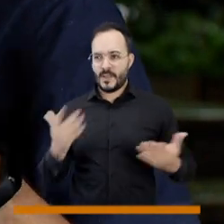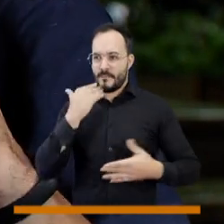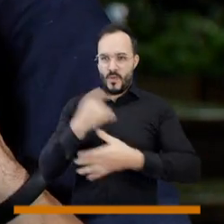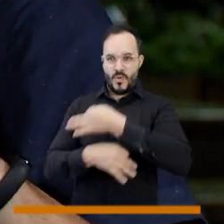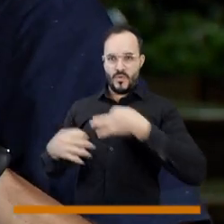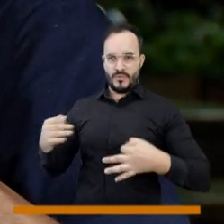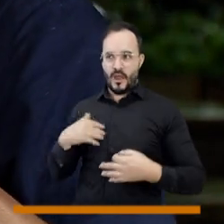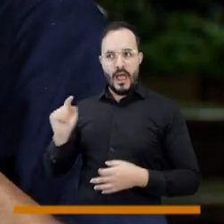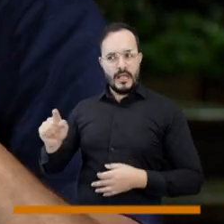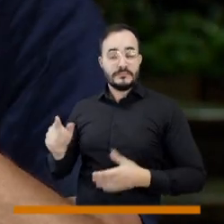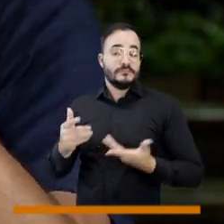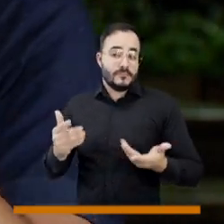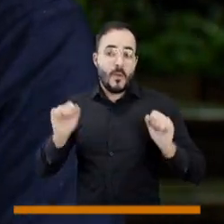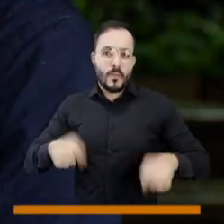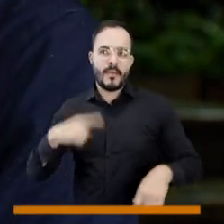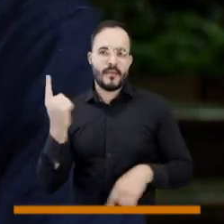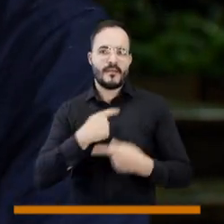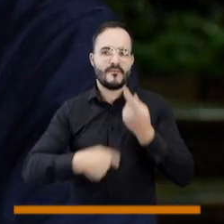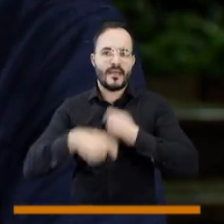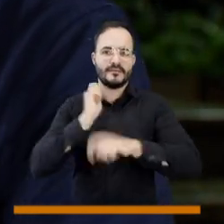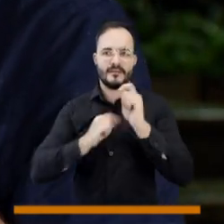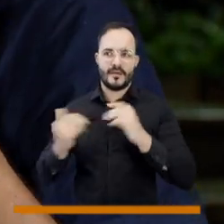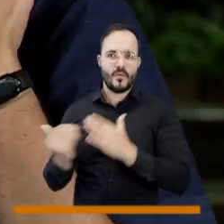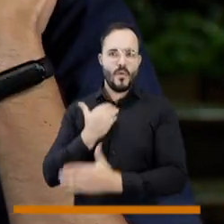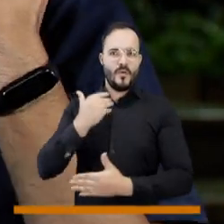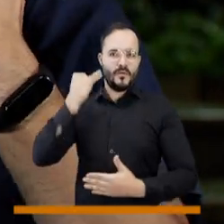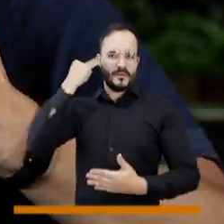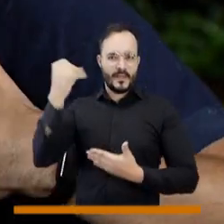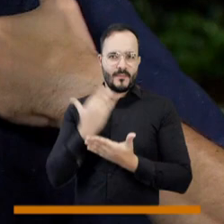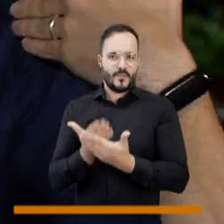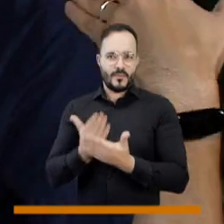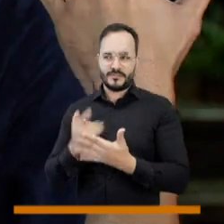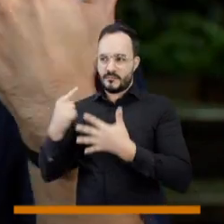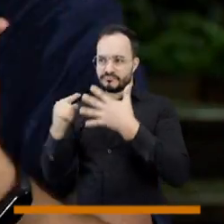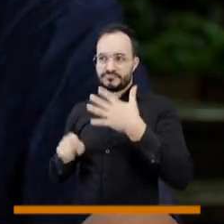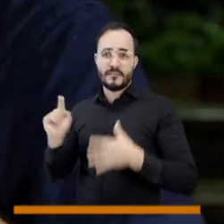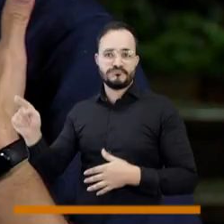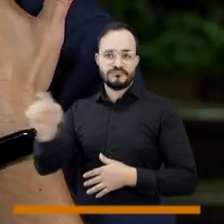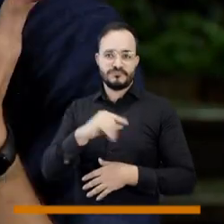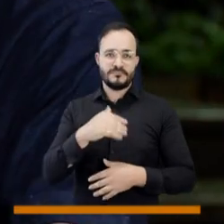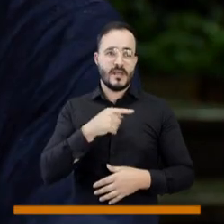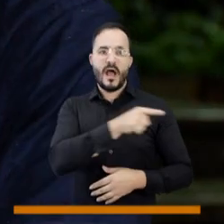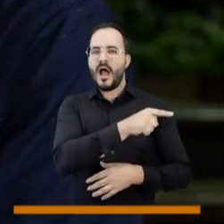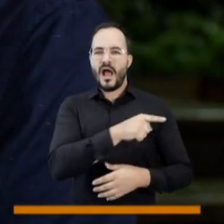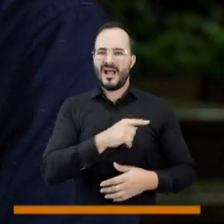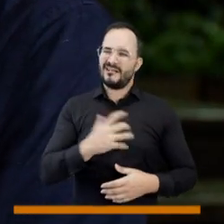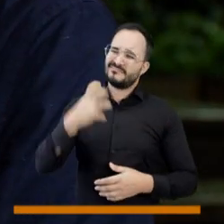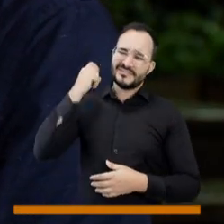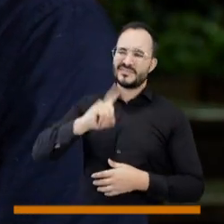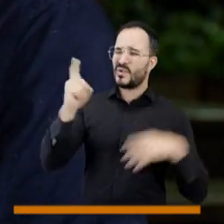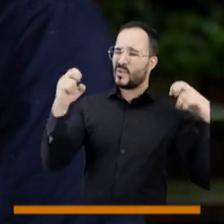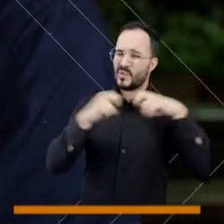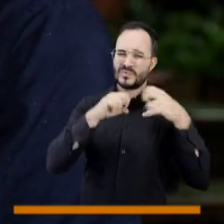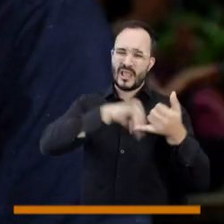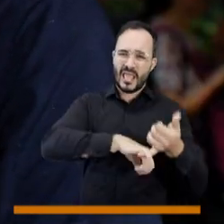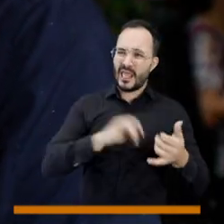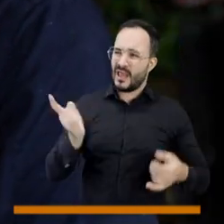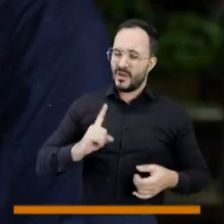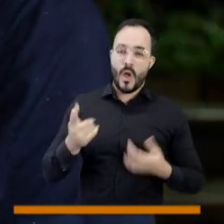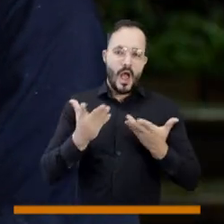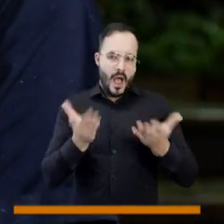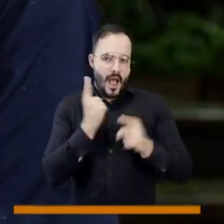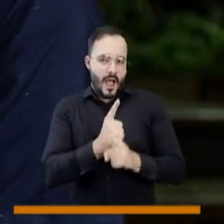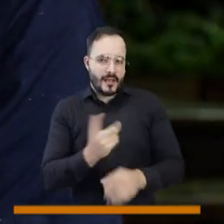nuevos a los que les podemos llegar con negocios nuevos que no van a requerir esa inercia de los negocios antiguos. Uno de los problemas de las empresas de energía